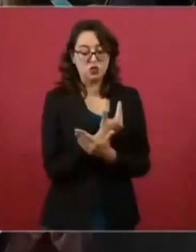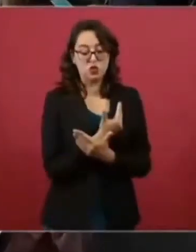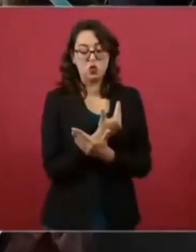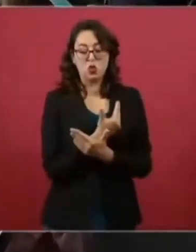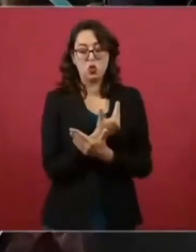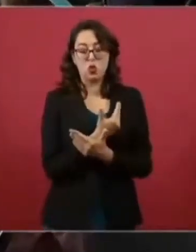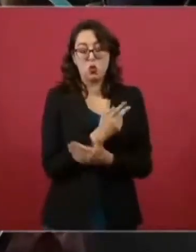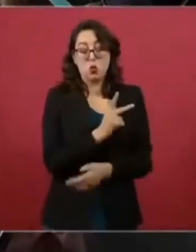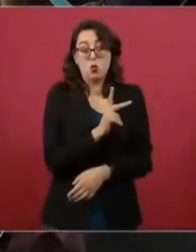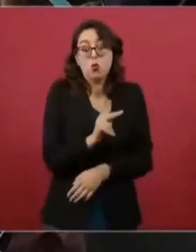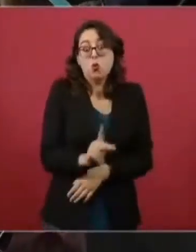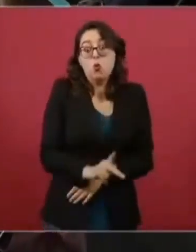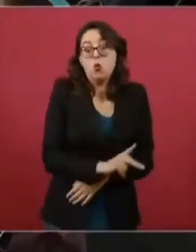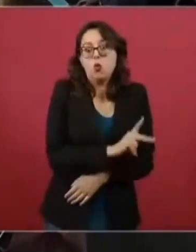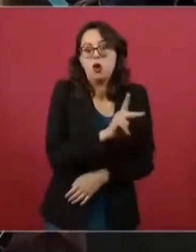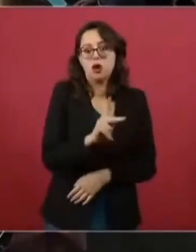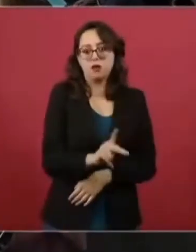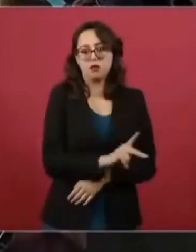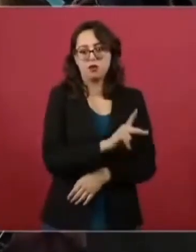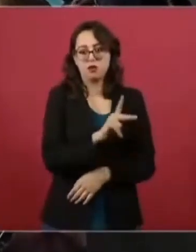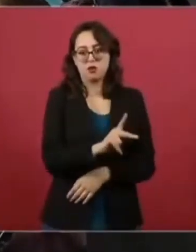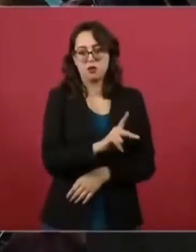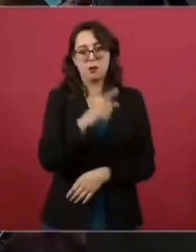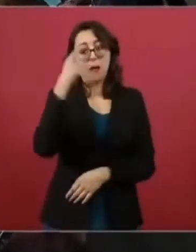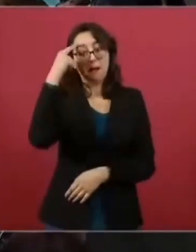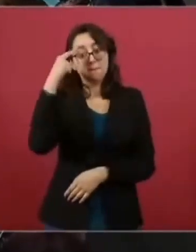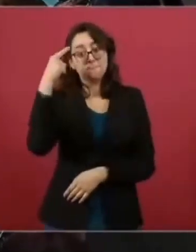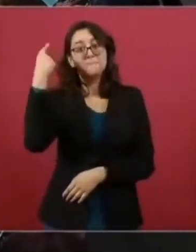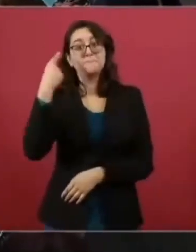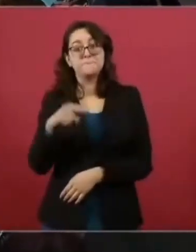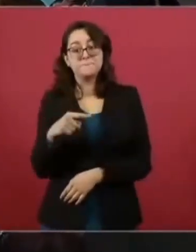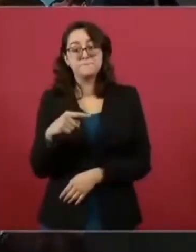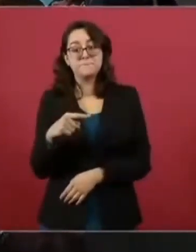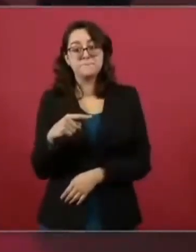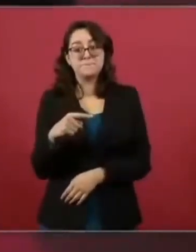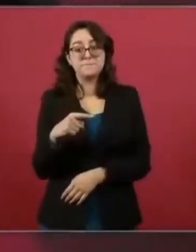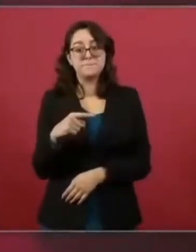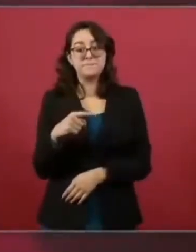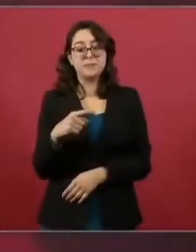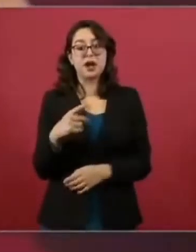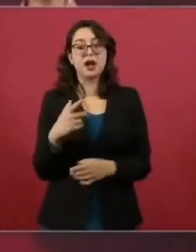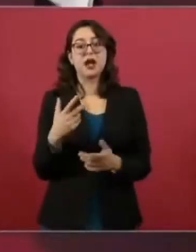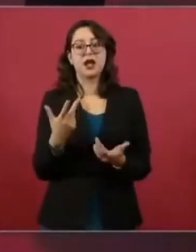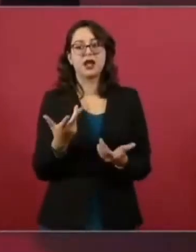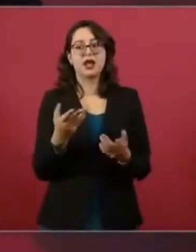para tratar de engañar de que ahora sí